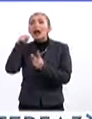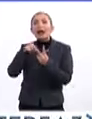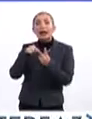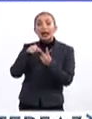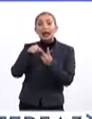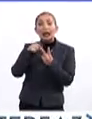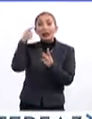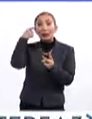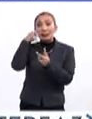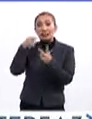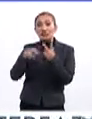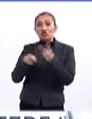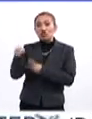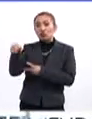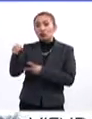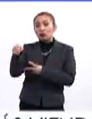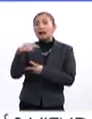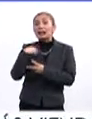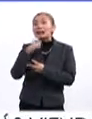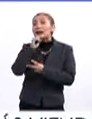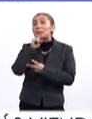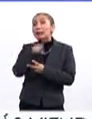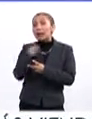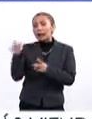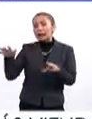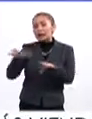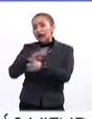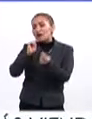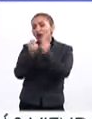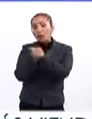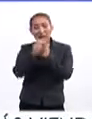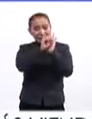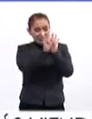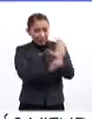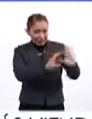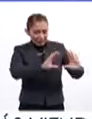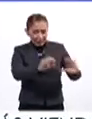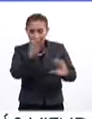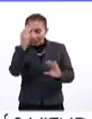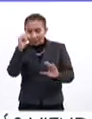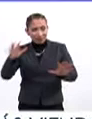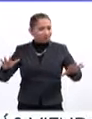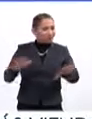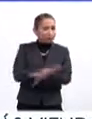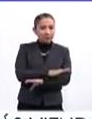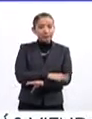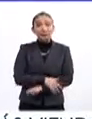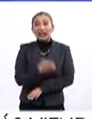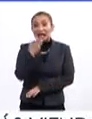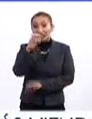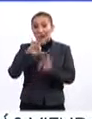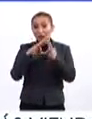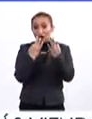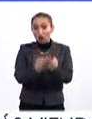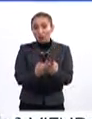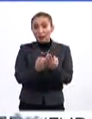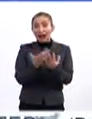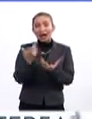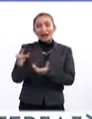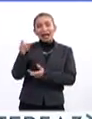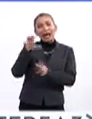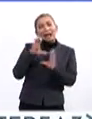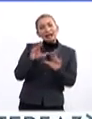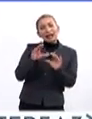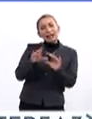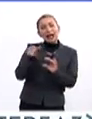qué. Y vamos a transformar lo que se denomina el sistema de enseñar y aprender. Esta manera decimonónica de